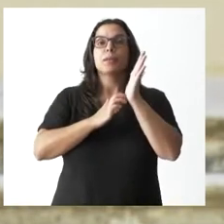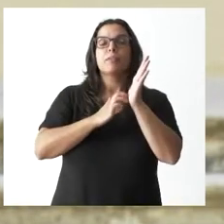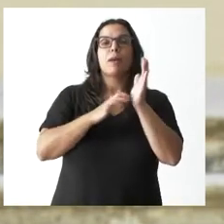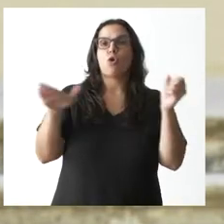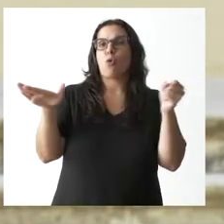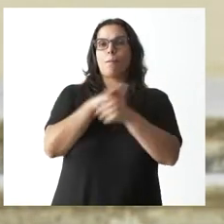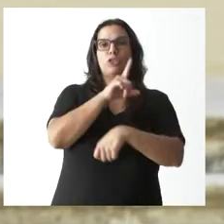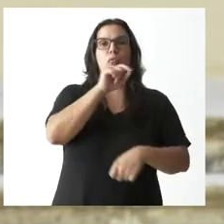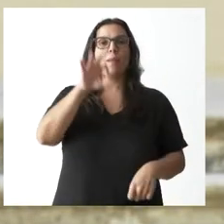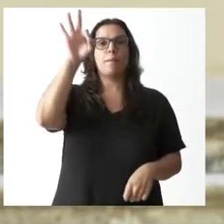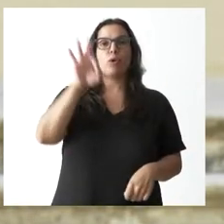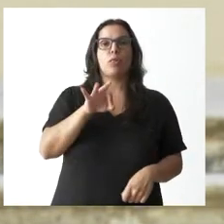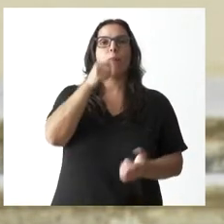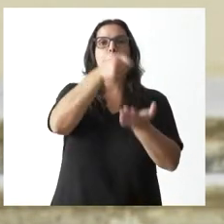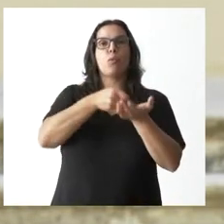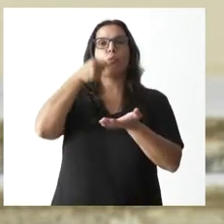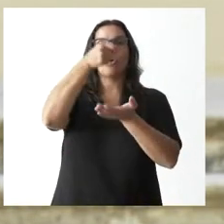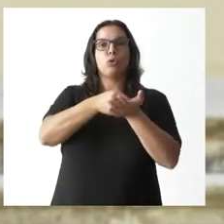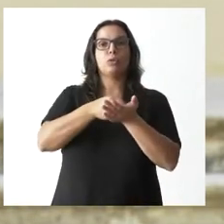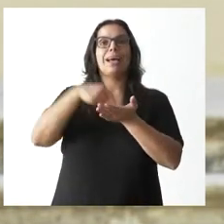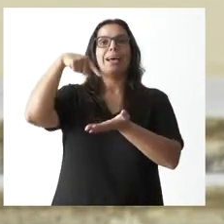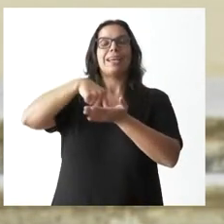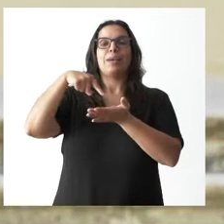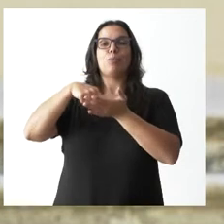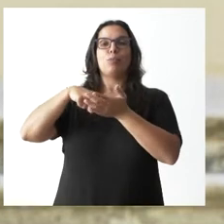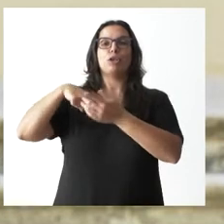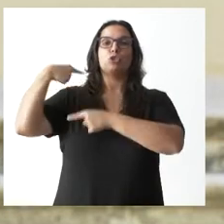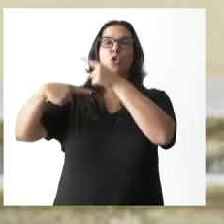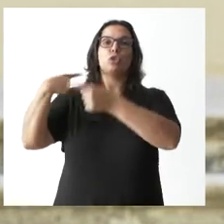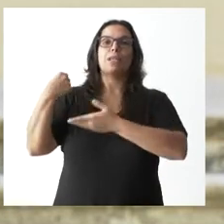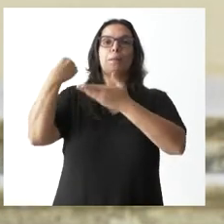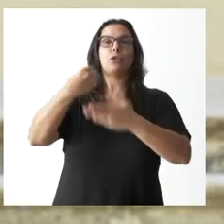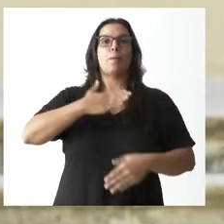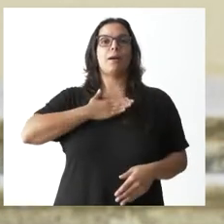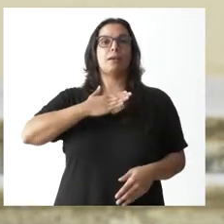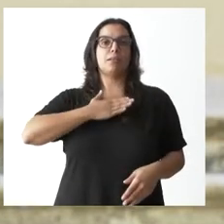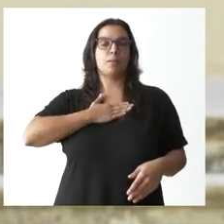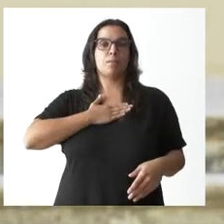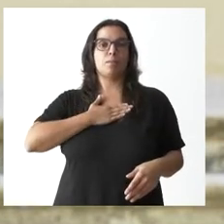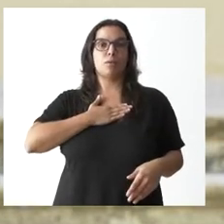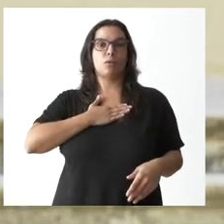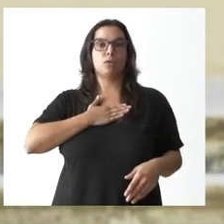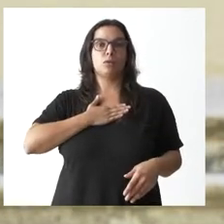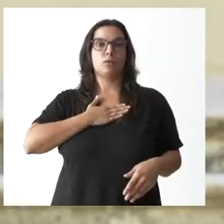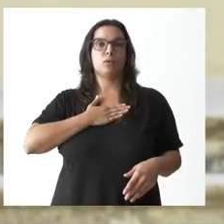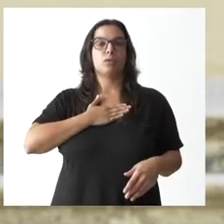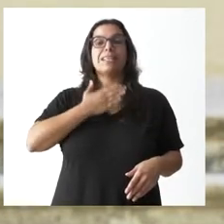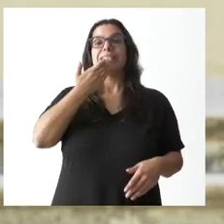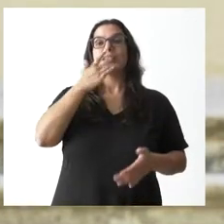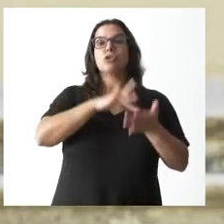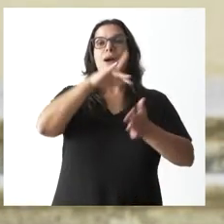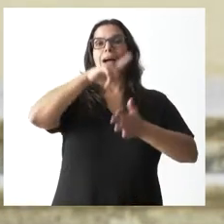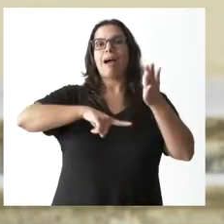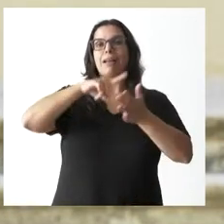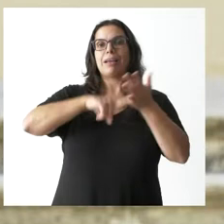de la cuota del impuesto de transmisiones patrimoniales por el arrendamiento de